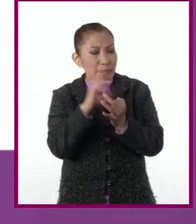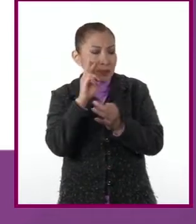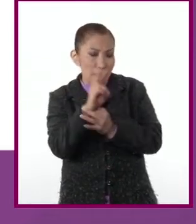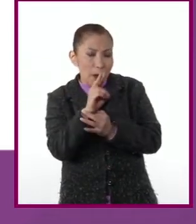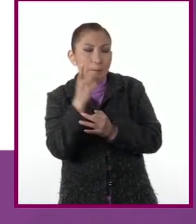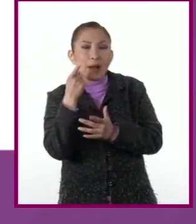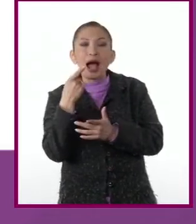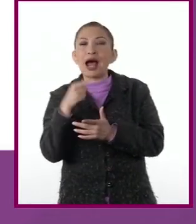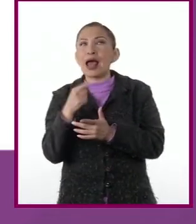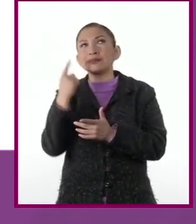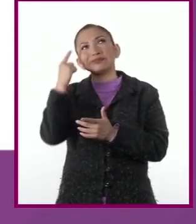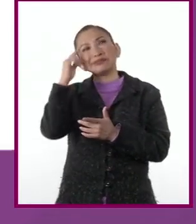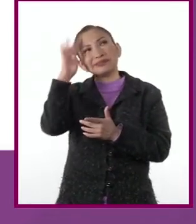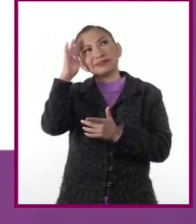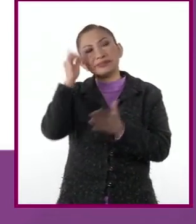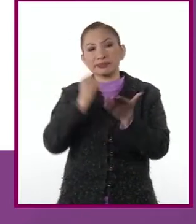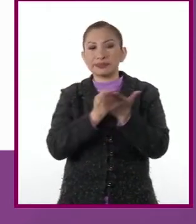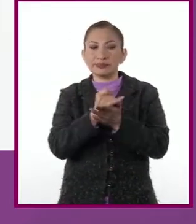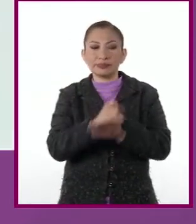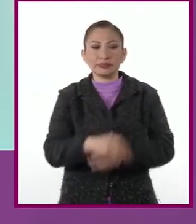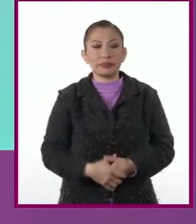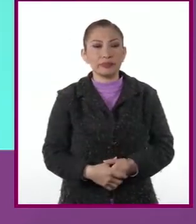para tomar una decisión.